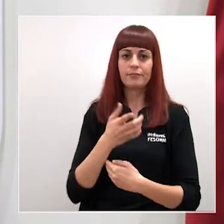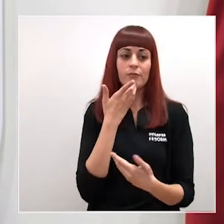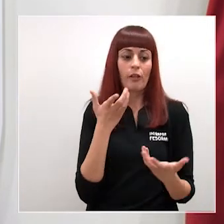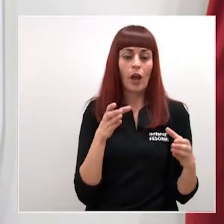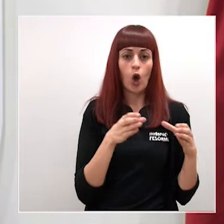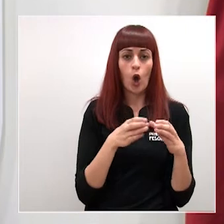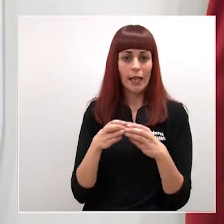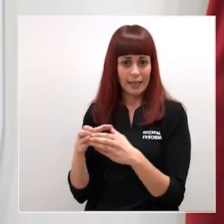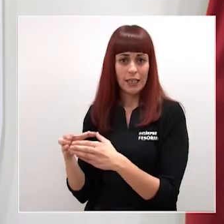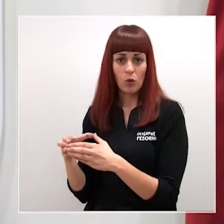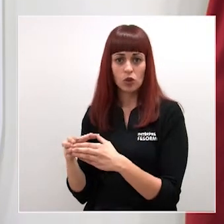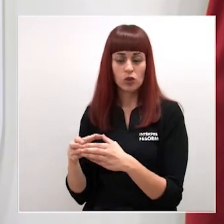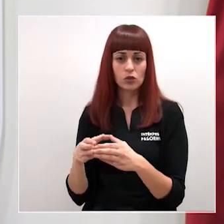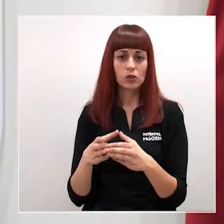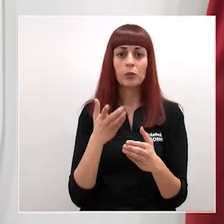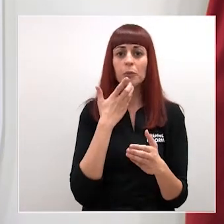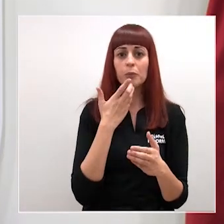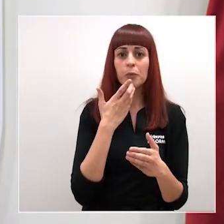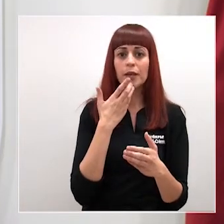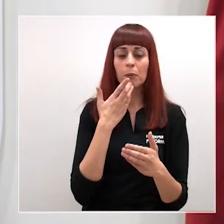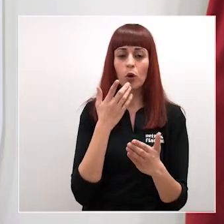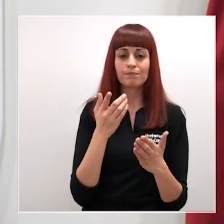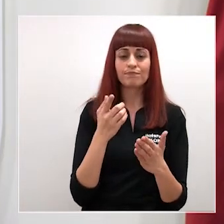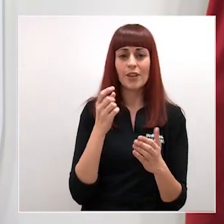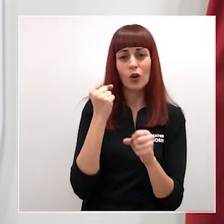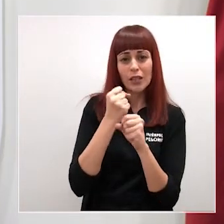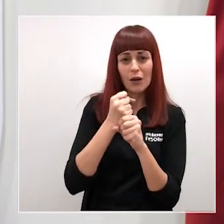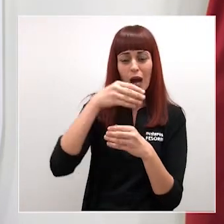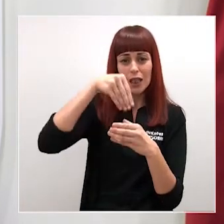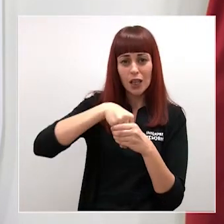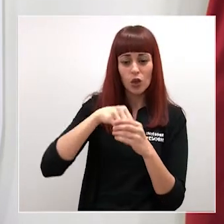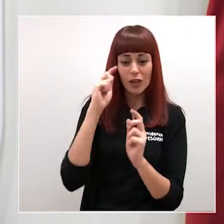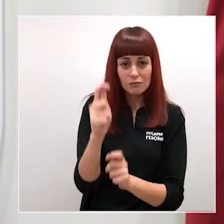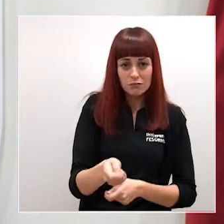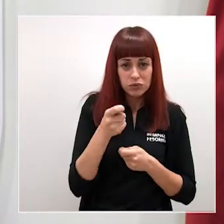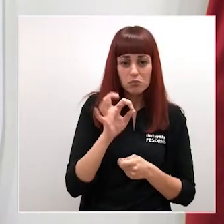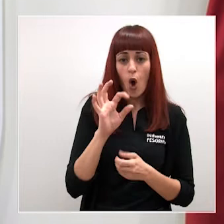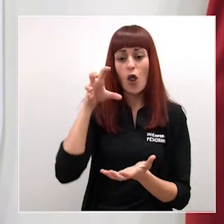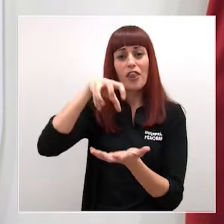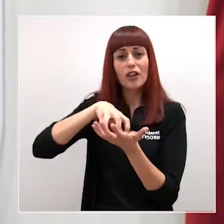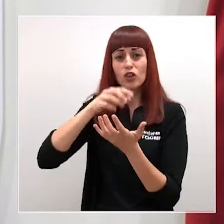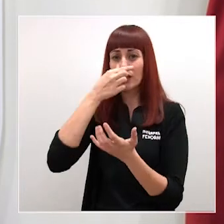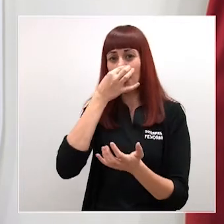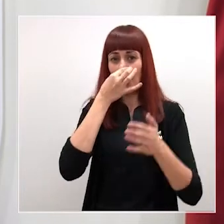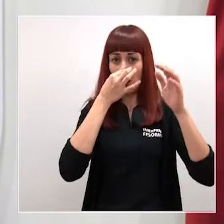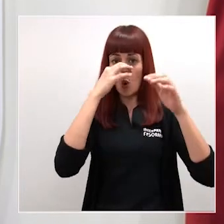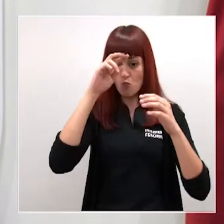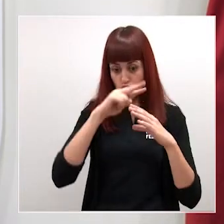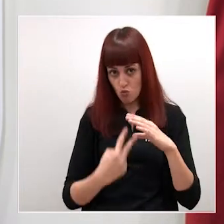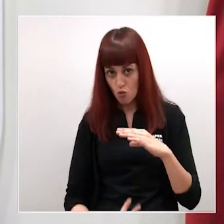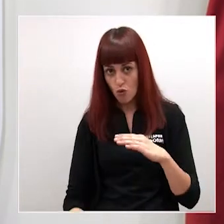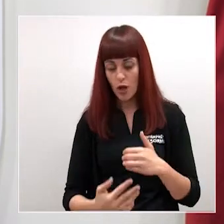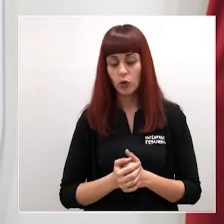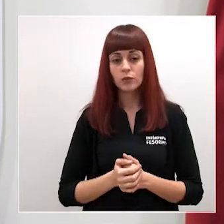seriamente afectados como es el caso de los acuicultores y centros de buceo, entre otros. Asimismo, establece